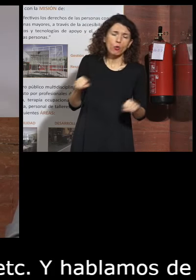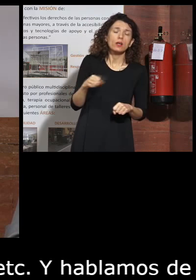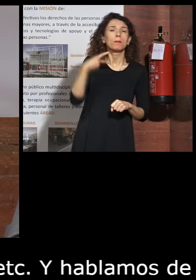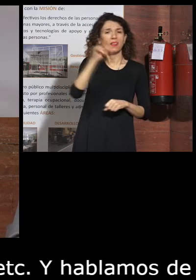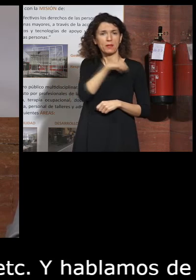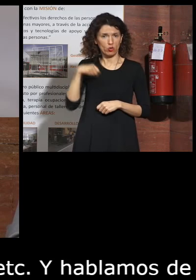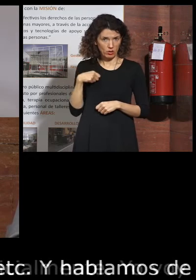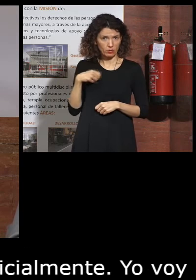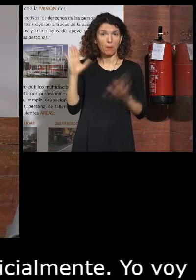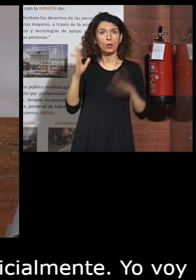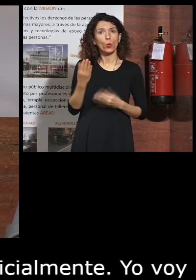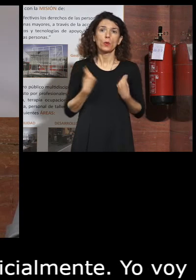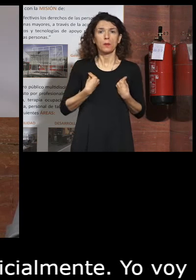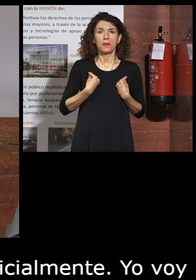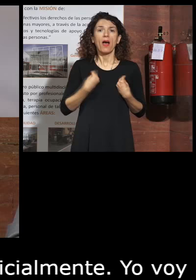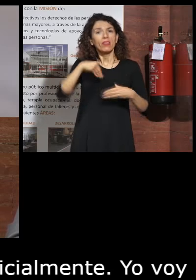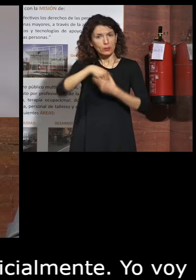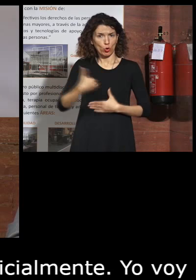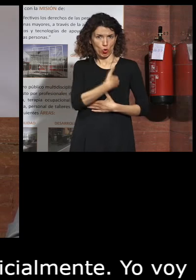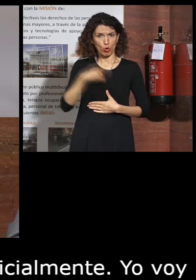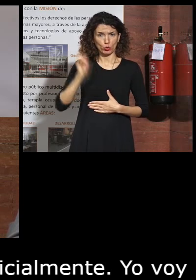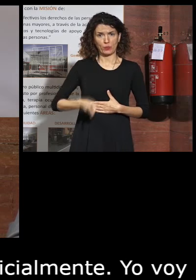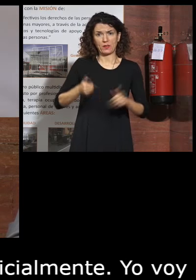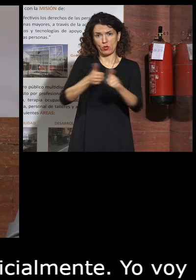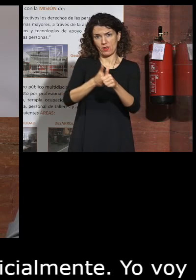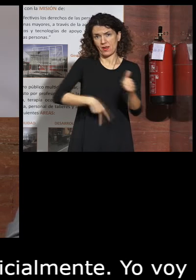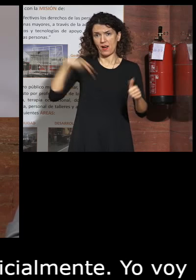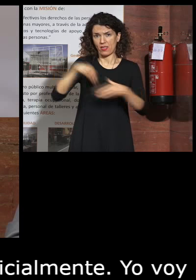personal pero vivida como subdirector general del Inserso no como